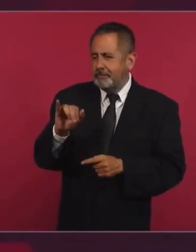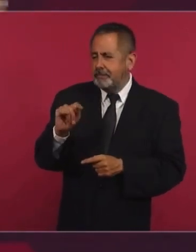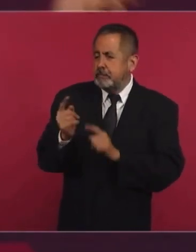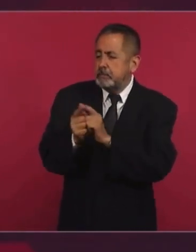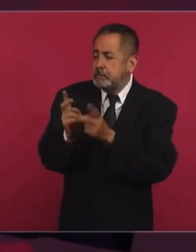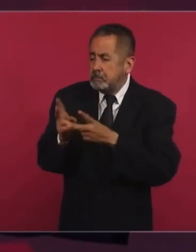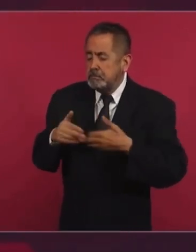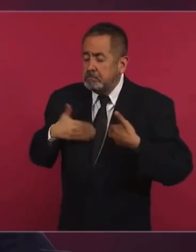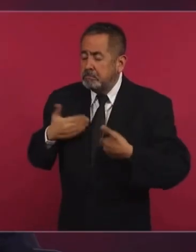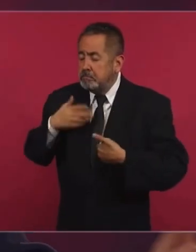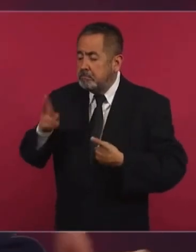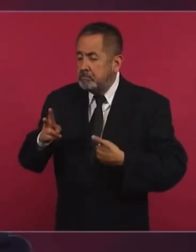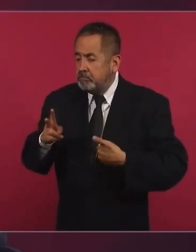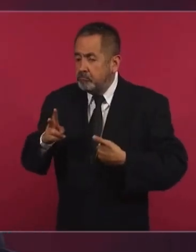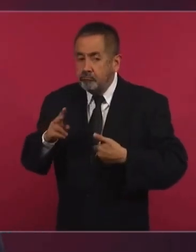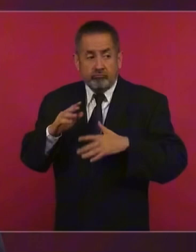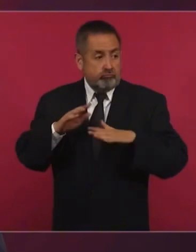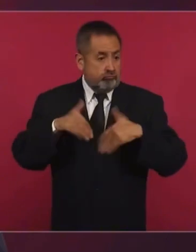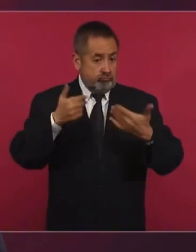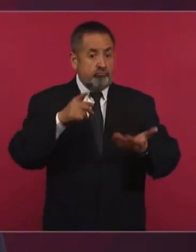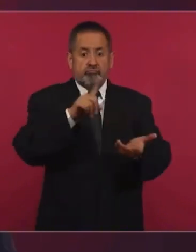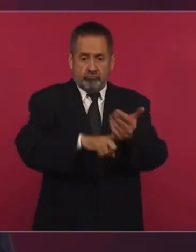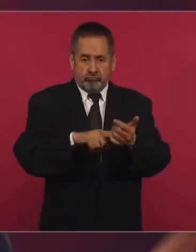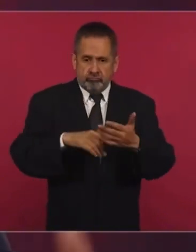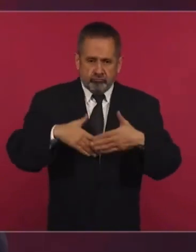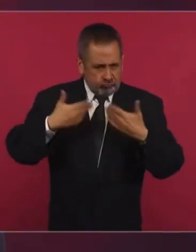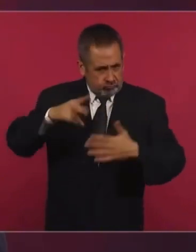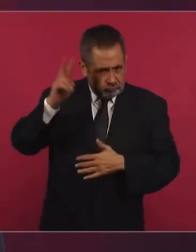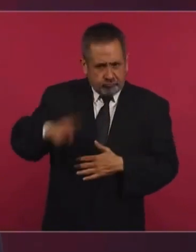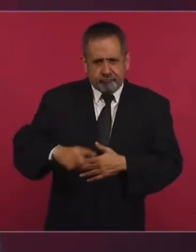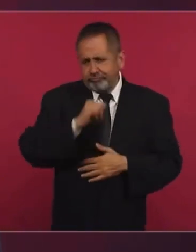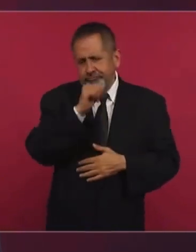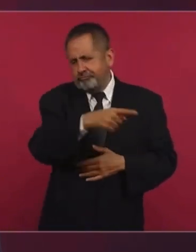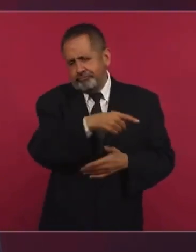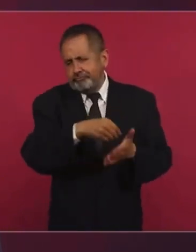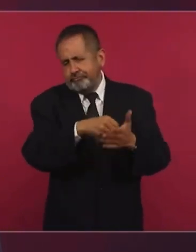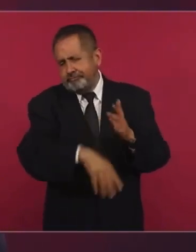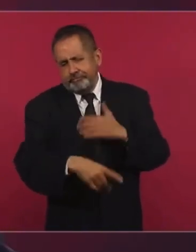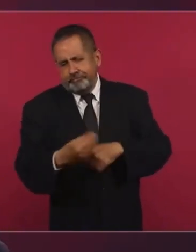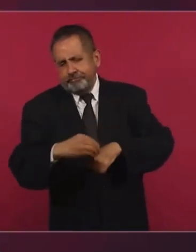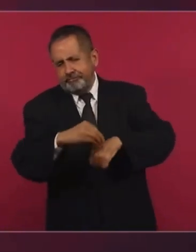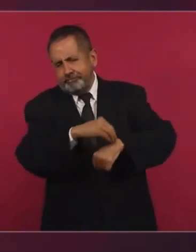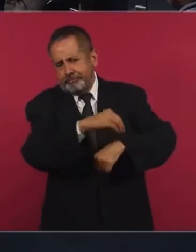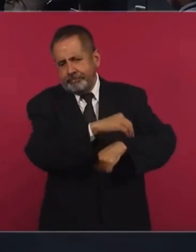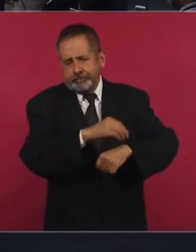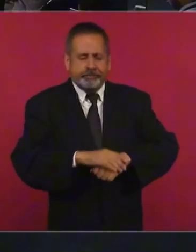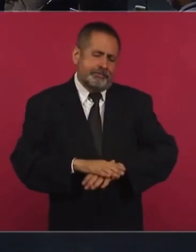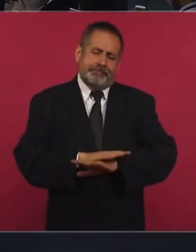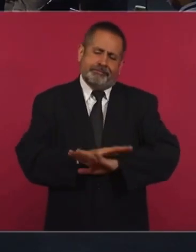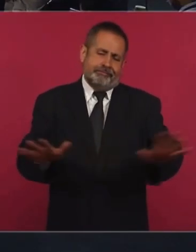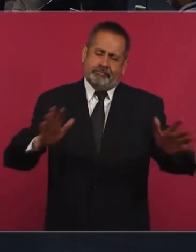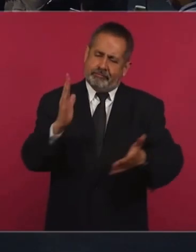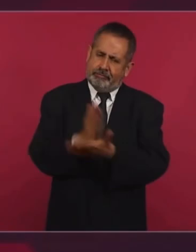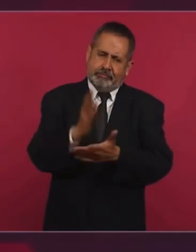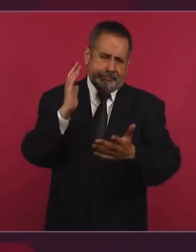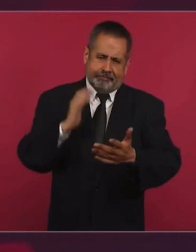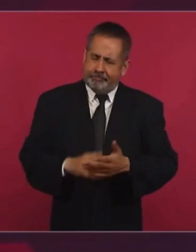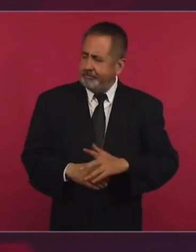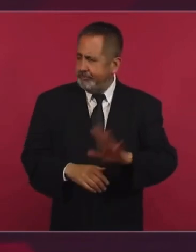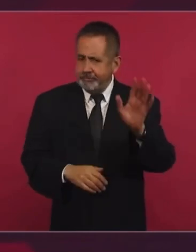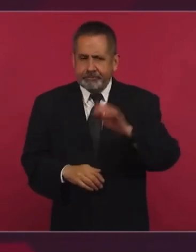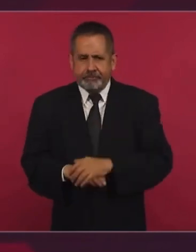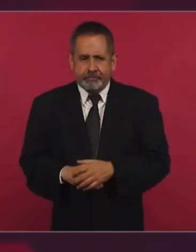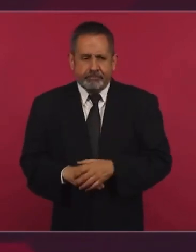y otra cosa es la realidad y ya basta de estar